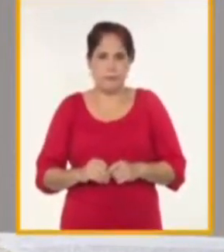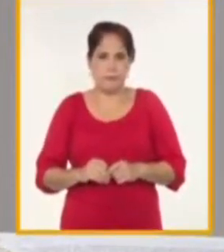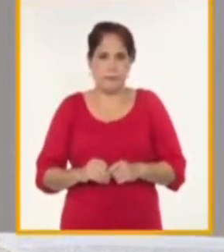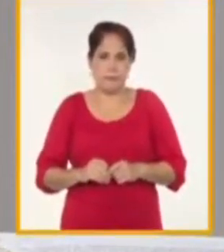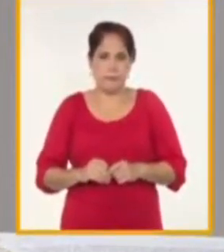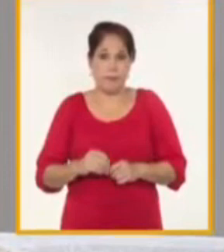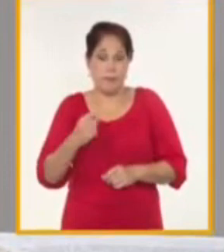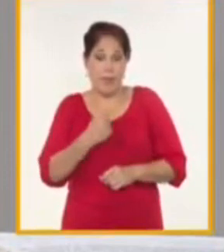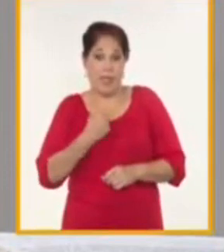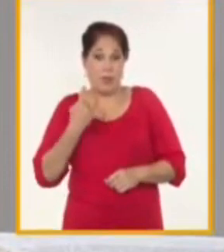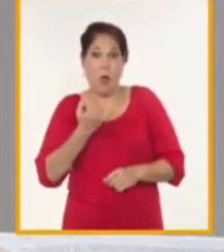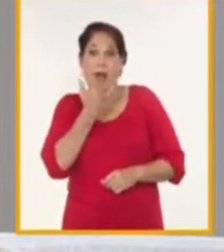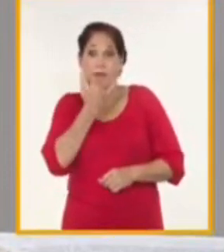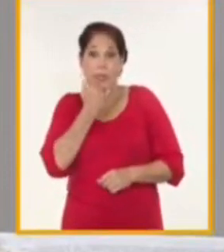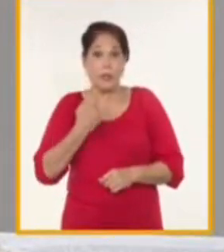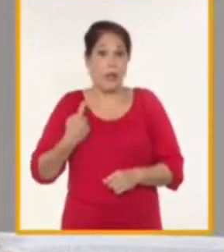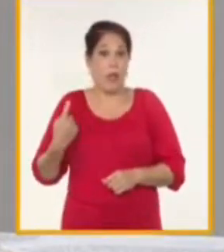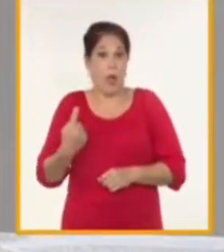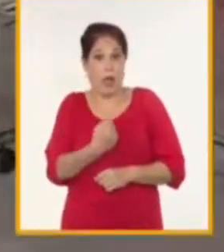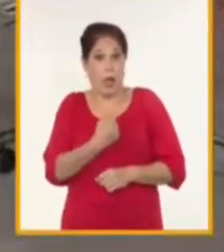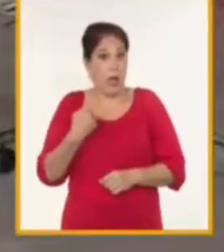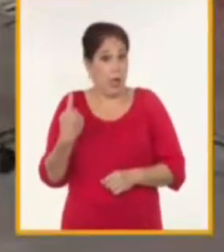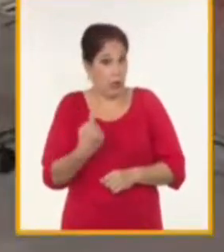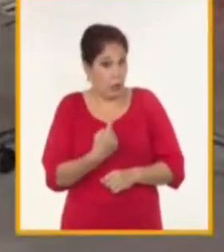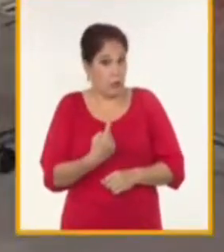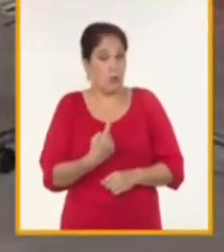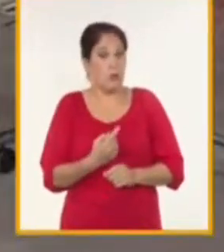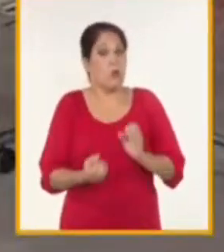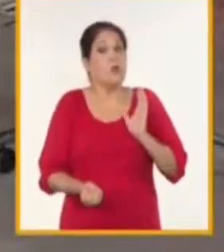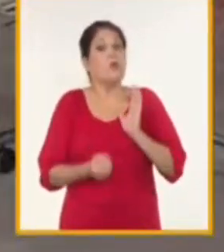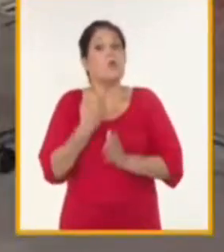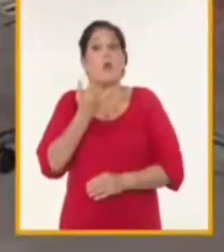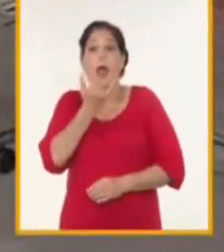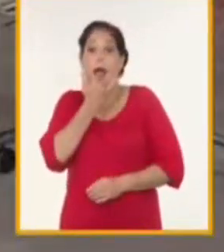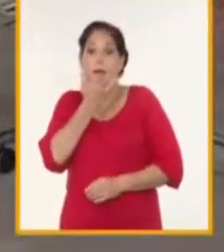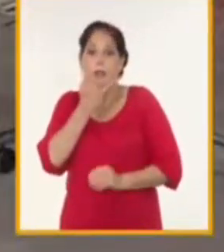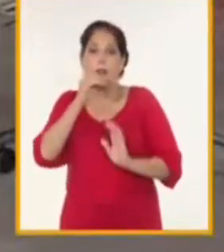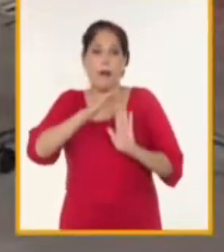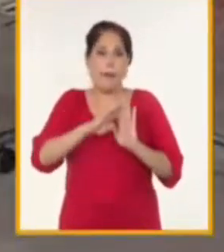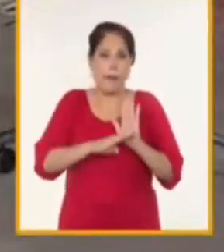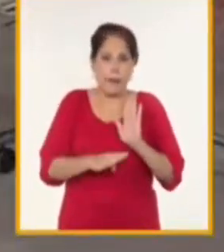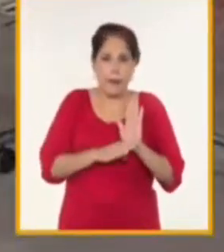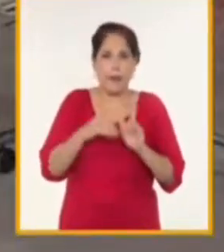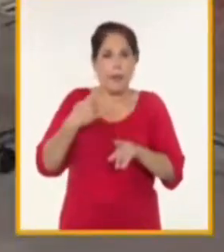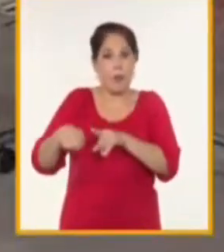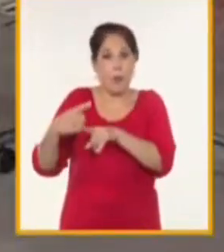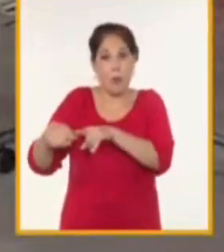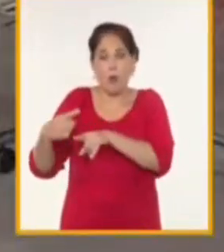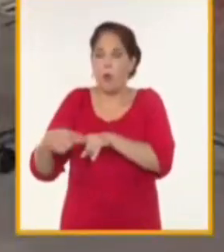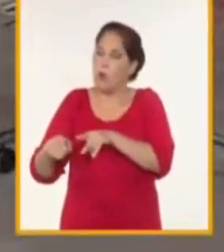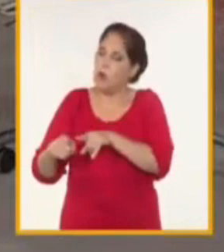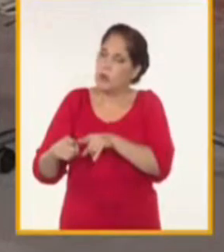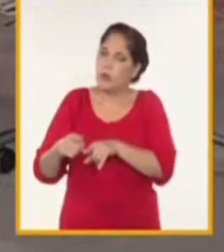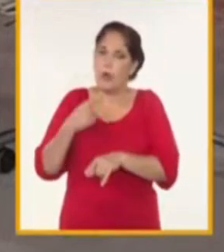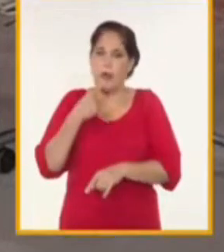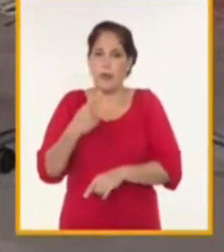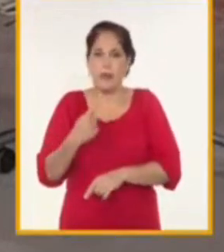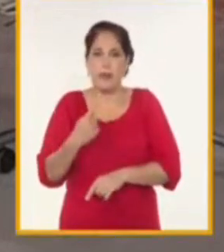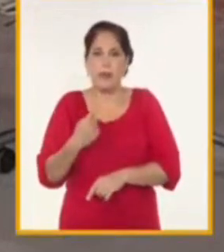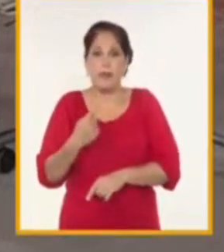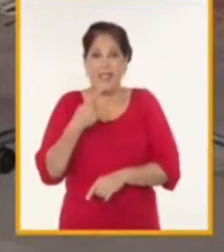afectaciones que en ocasiones se originaron le han permitido emprender algunas campañas de descrédito